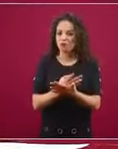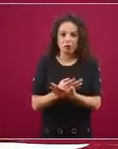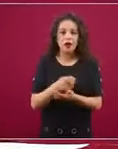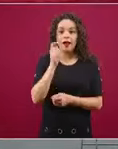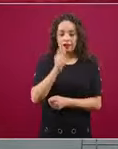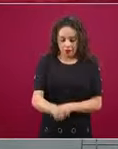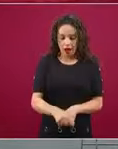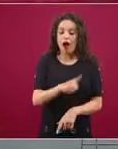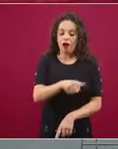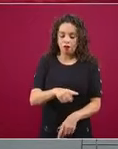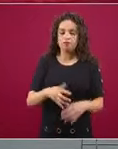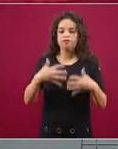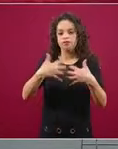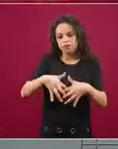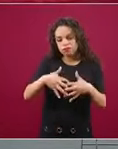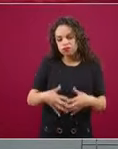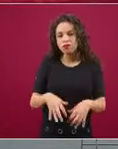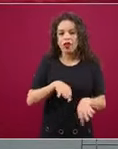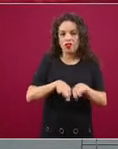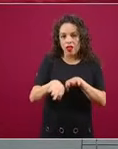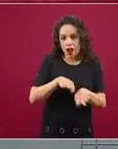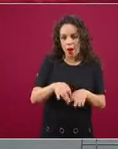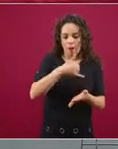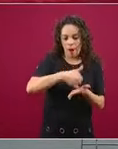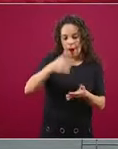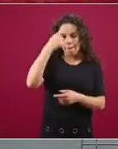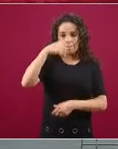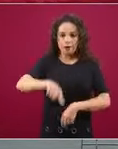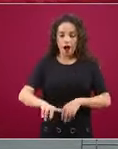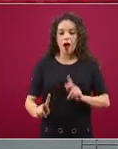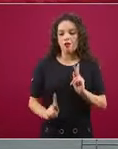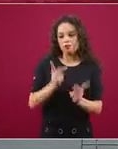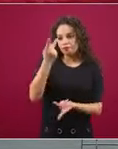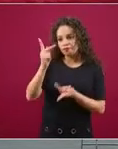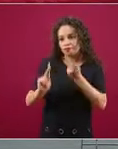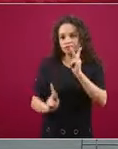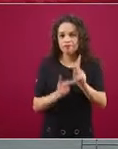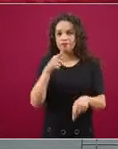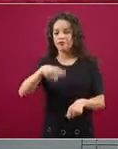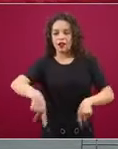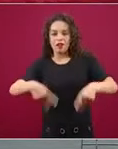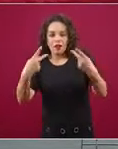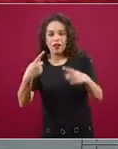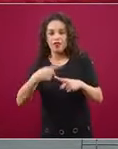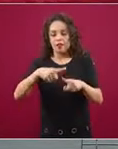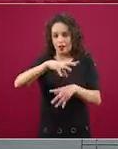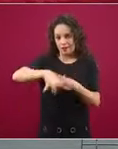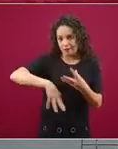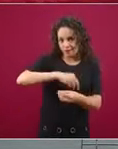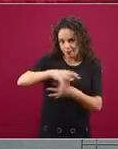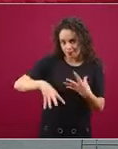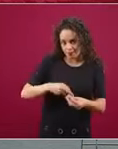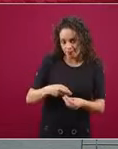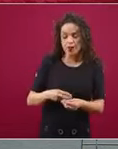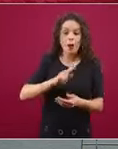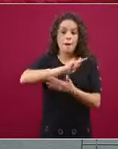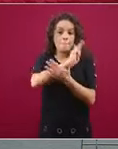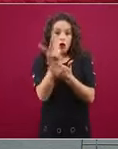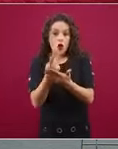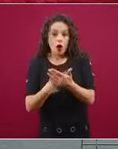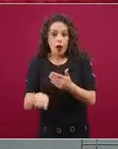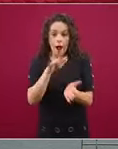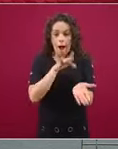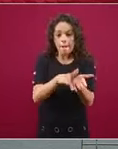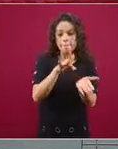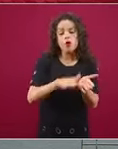ver, por ejemplo, la importancia de programas como el de apoyo a las madres trabajadoras